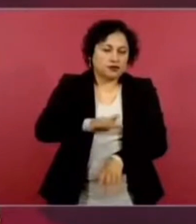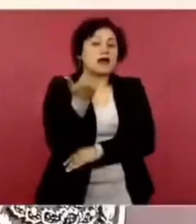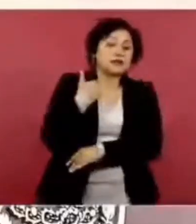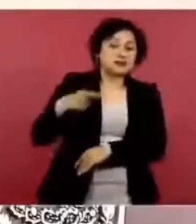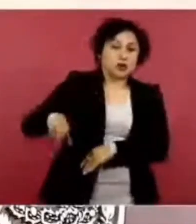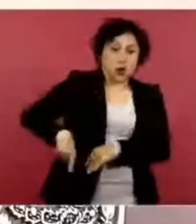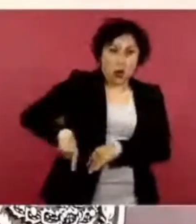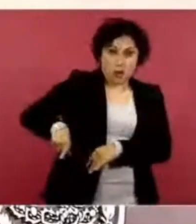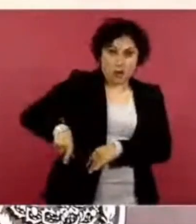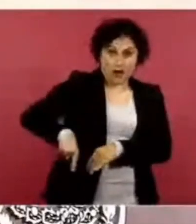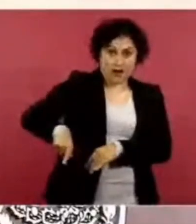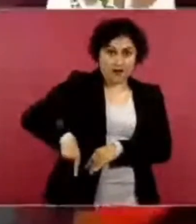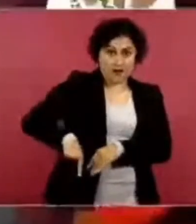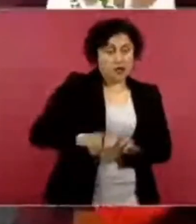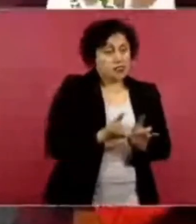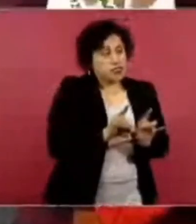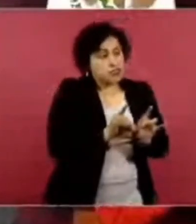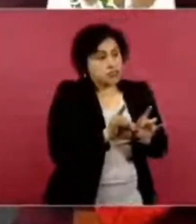tragedia así,